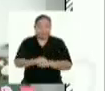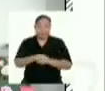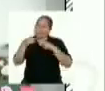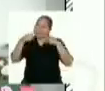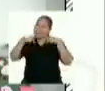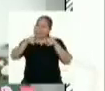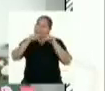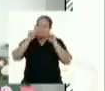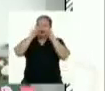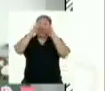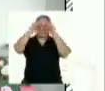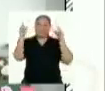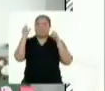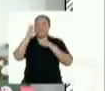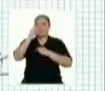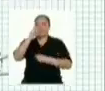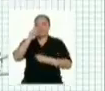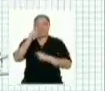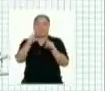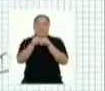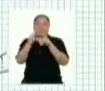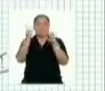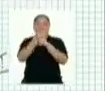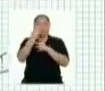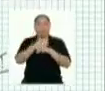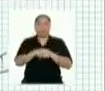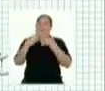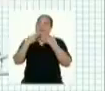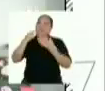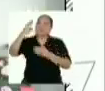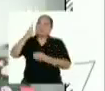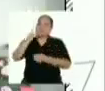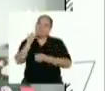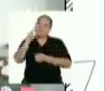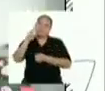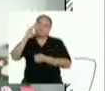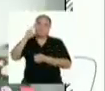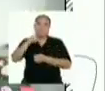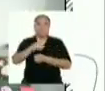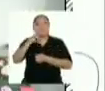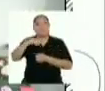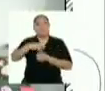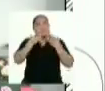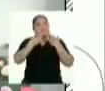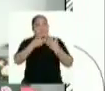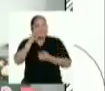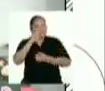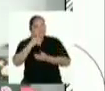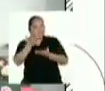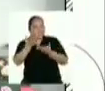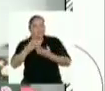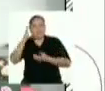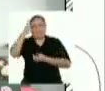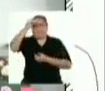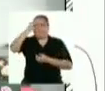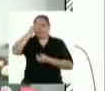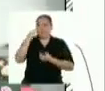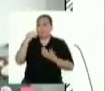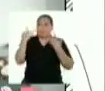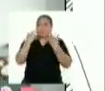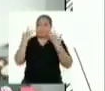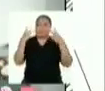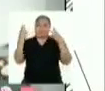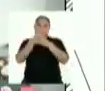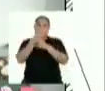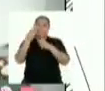déjense sorprender por el origami y las matemáticas. Muchas gracias, David Medina. Muchas gracias, Yeremis, por la invitación. Chicos y chicas, no les tengan